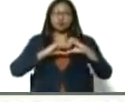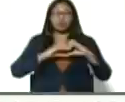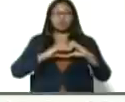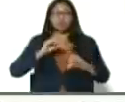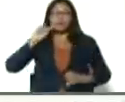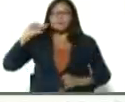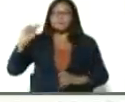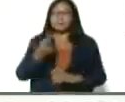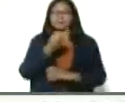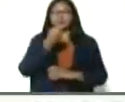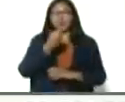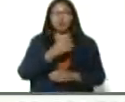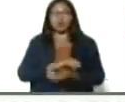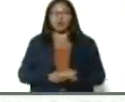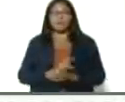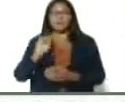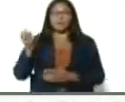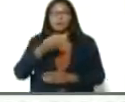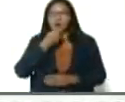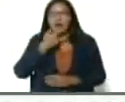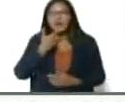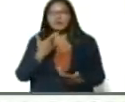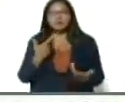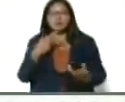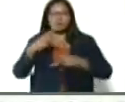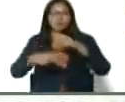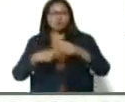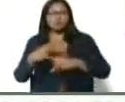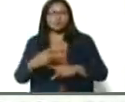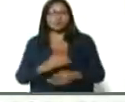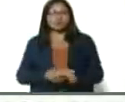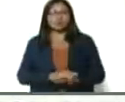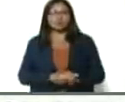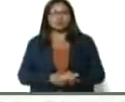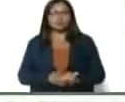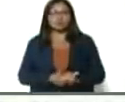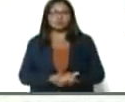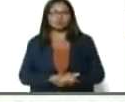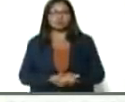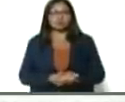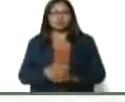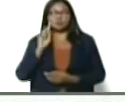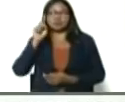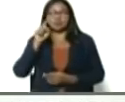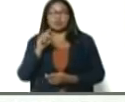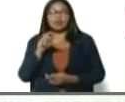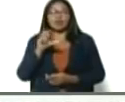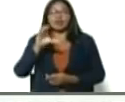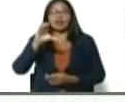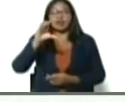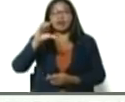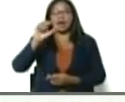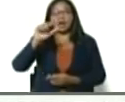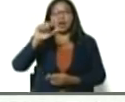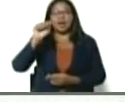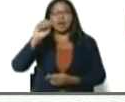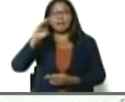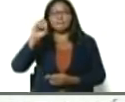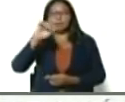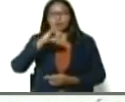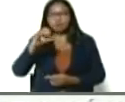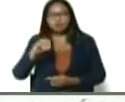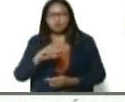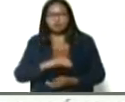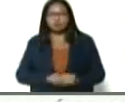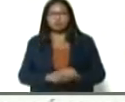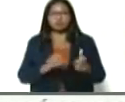guarico, guarico, guarico, hermoso guarico, productivo guarico, allá en Calabozo, está en la